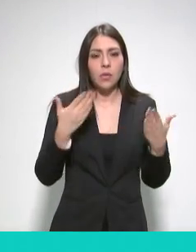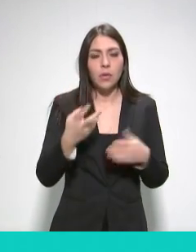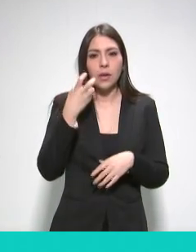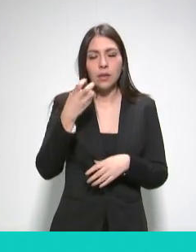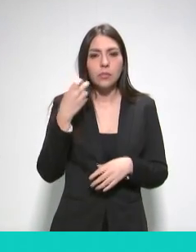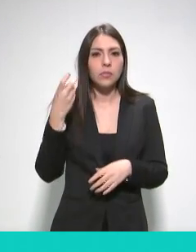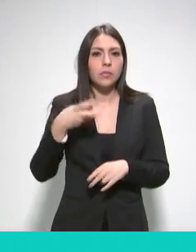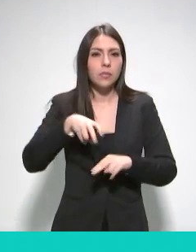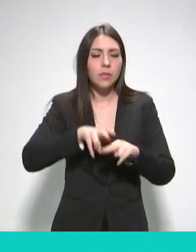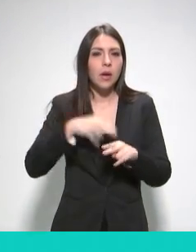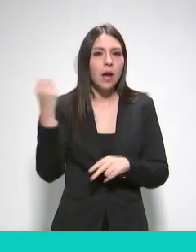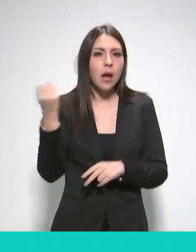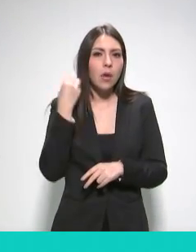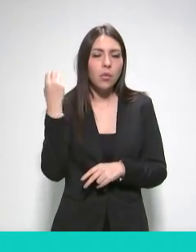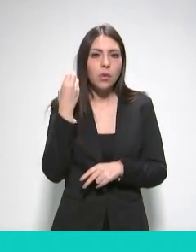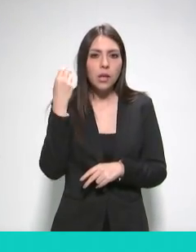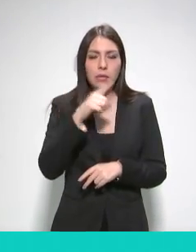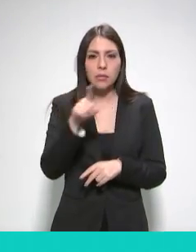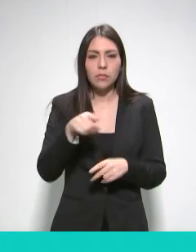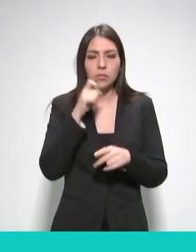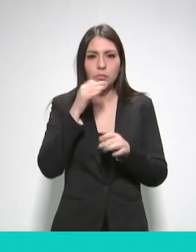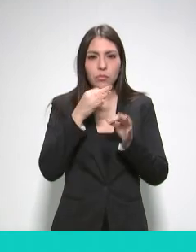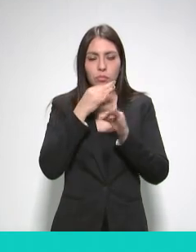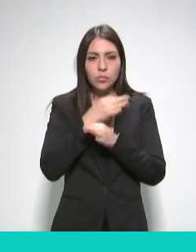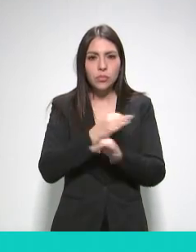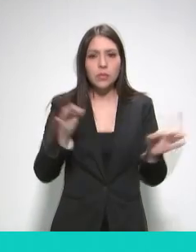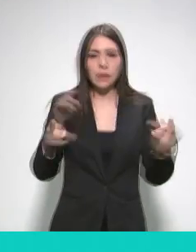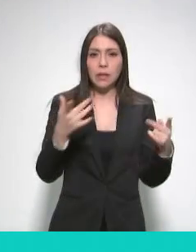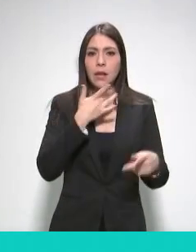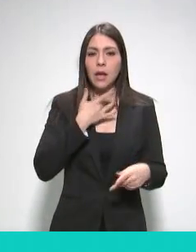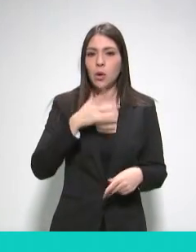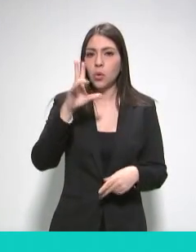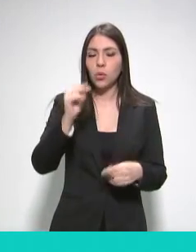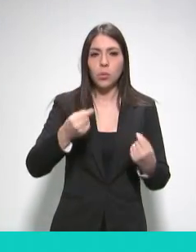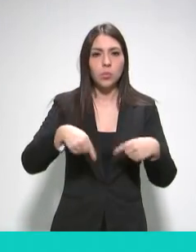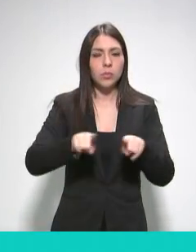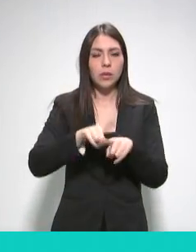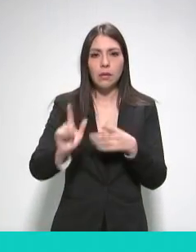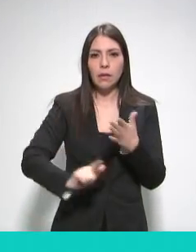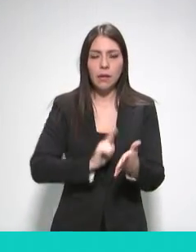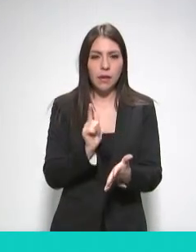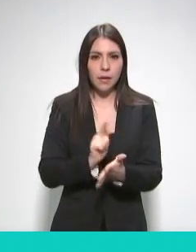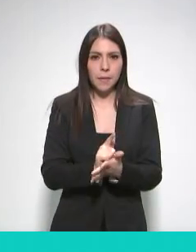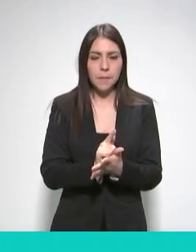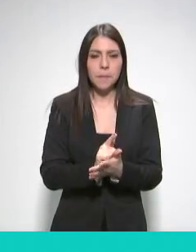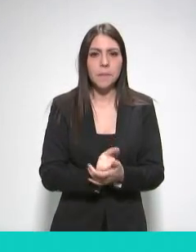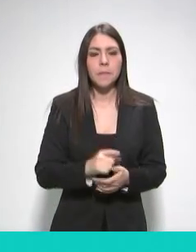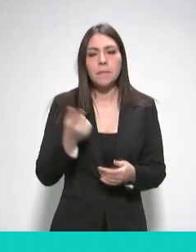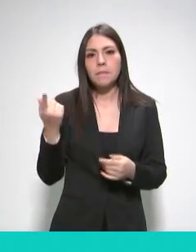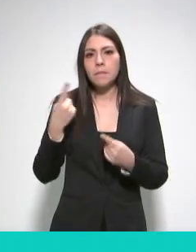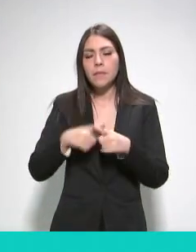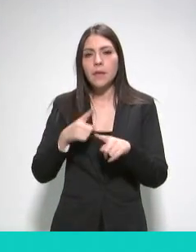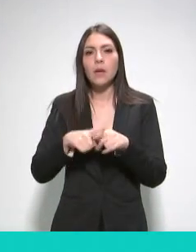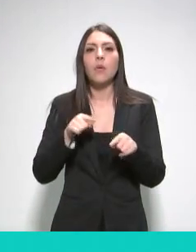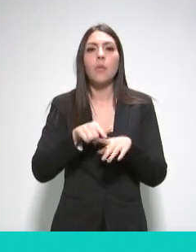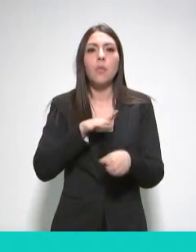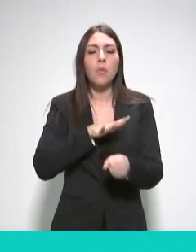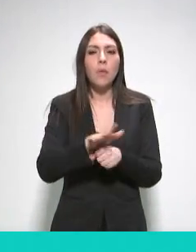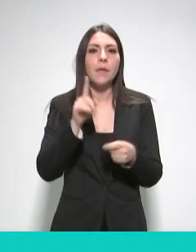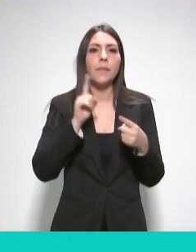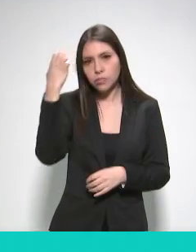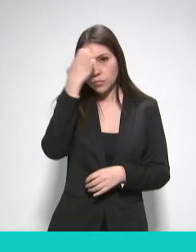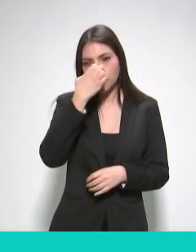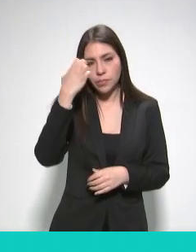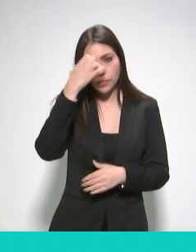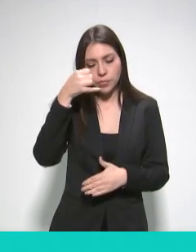y, sobre las cancelaciones y o revocaciones, señaló que las instancias competentes para atender la solicitud son Pemex Transformación Industrial y la